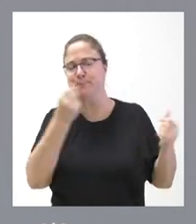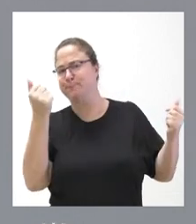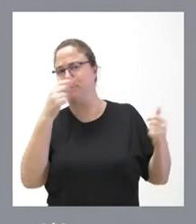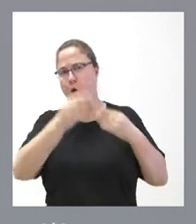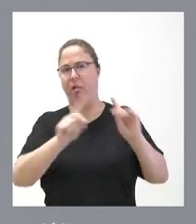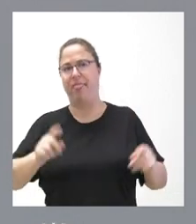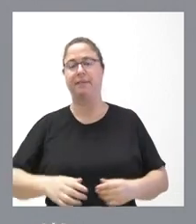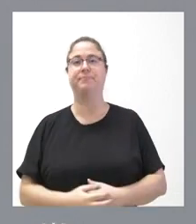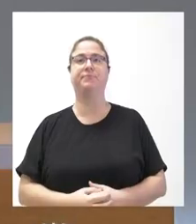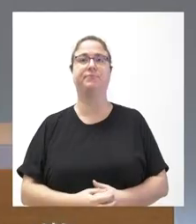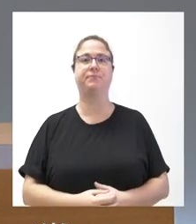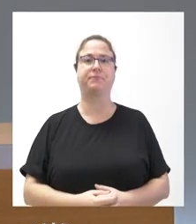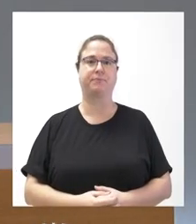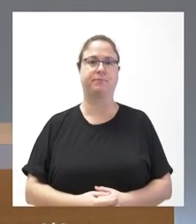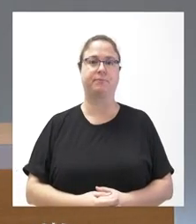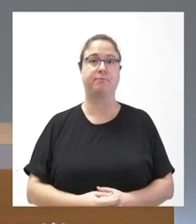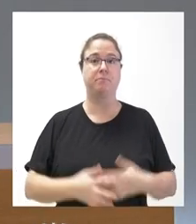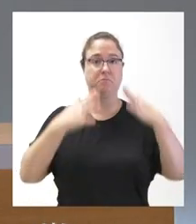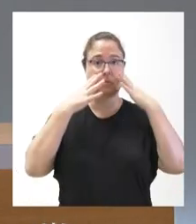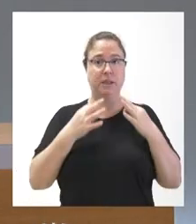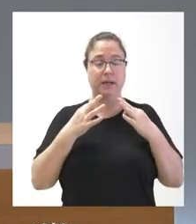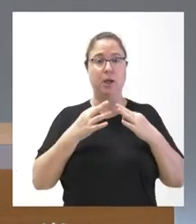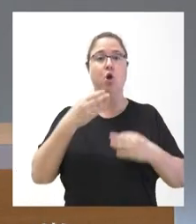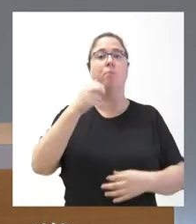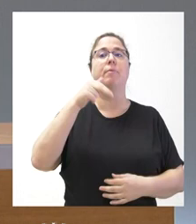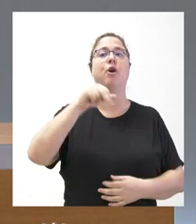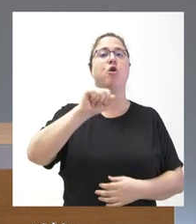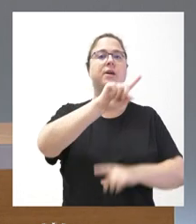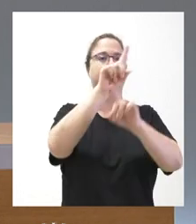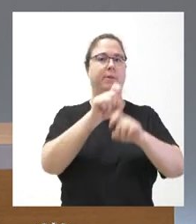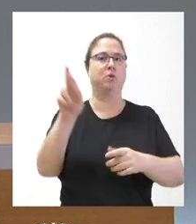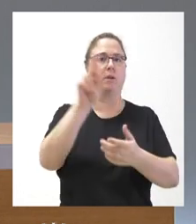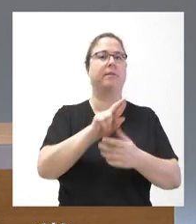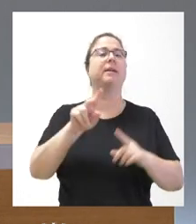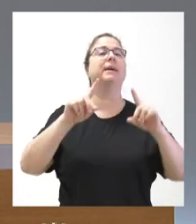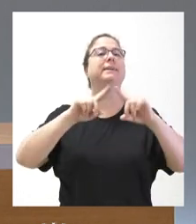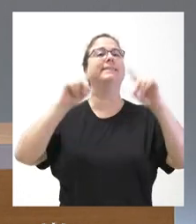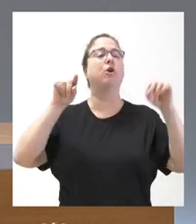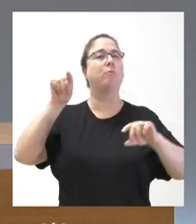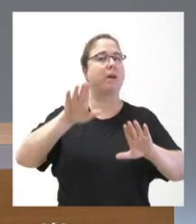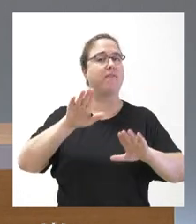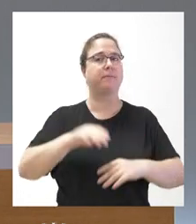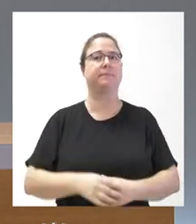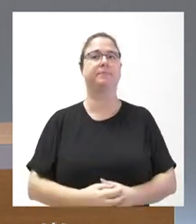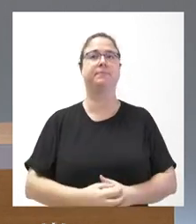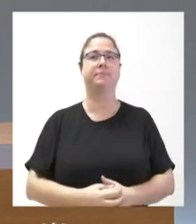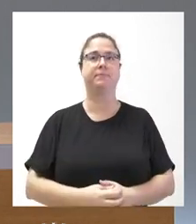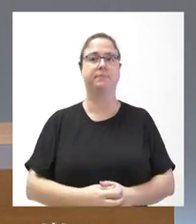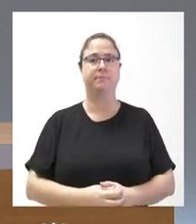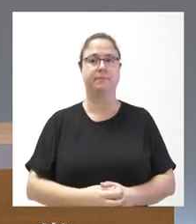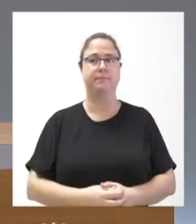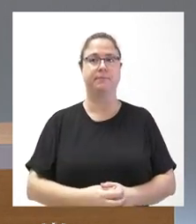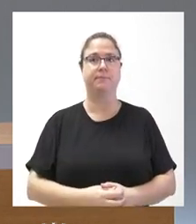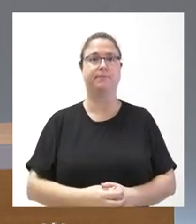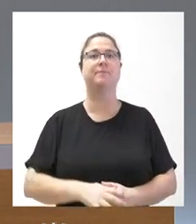cometan. Creo que Begoña Rincón quería repreguntar desde Segovia ¿estás ahí Begoña? Sí,